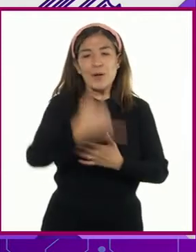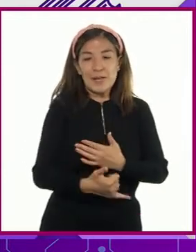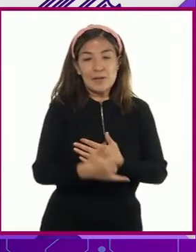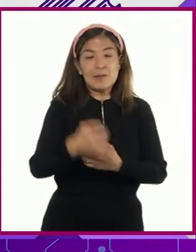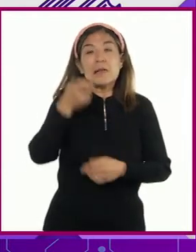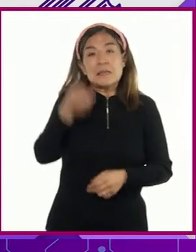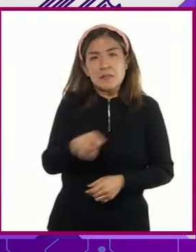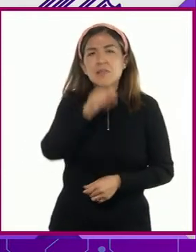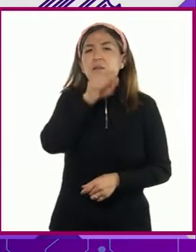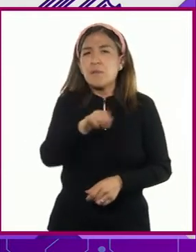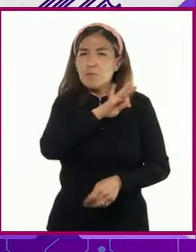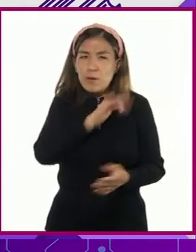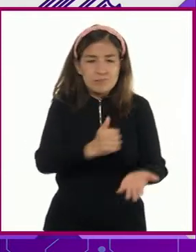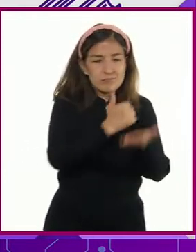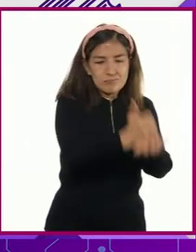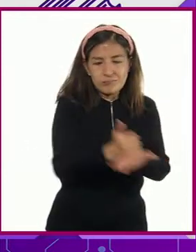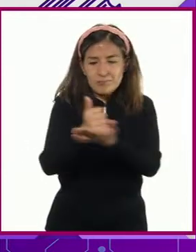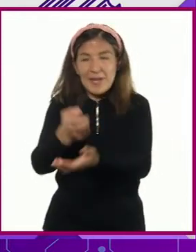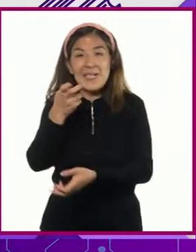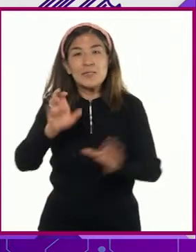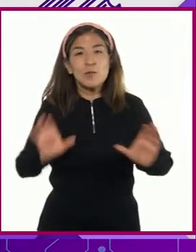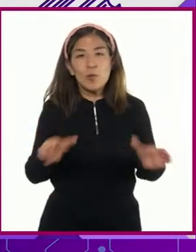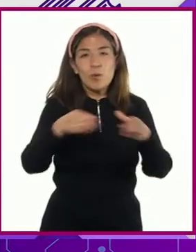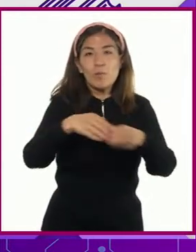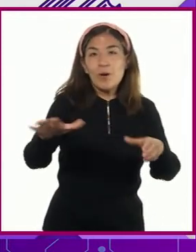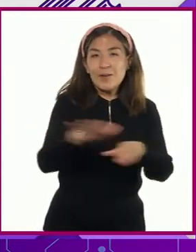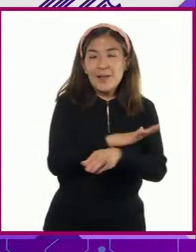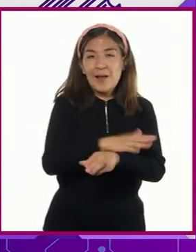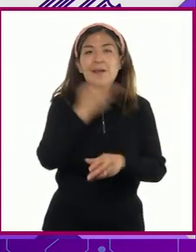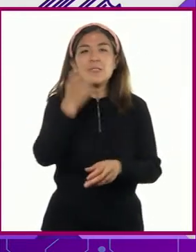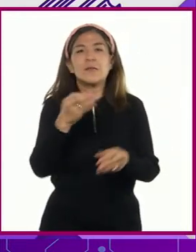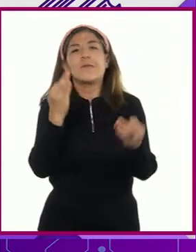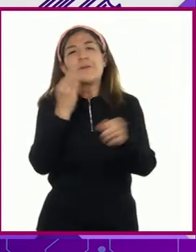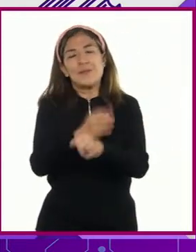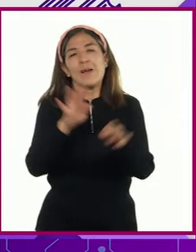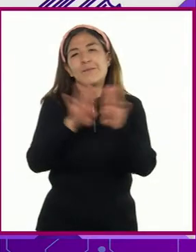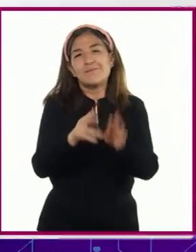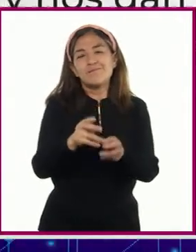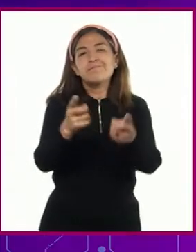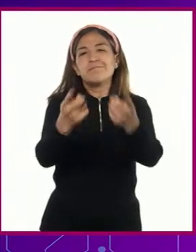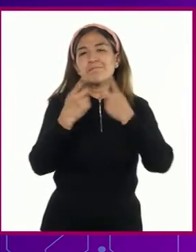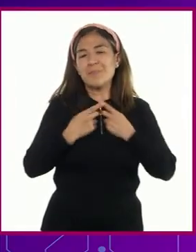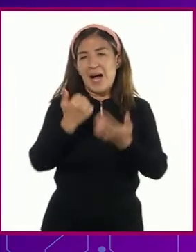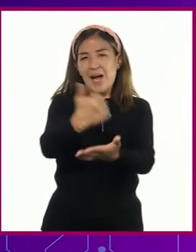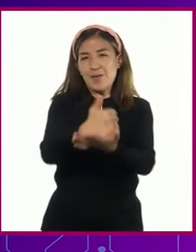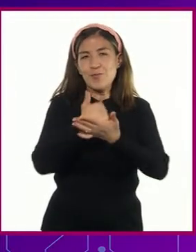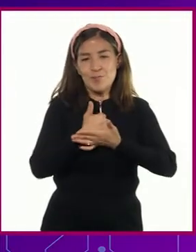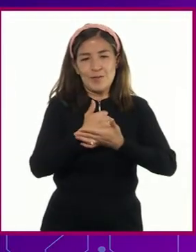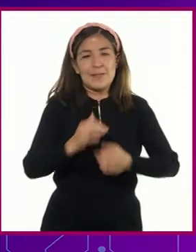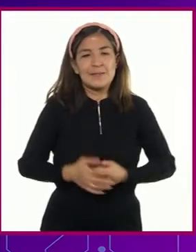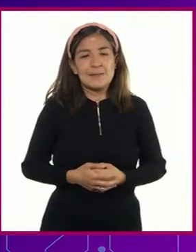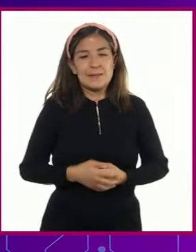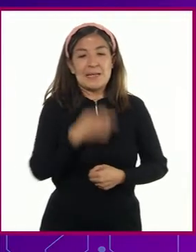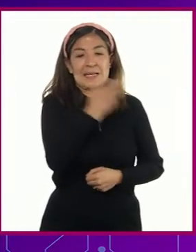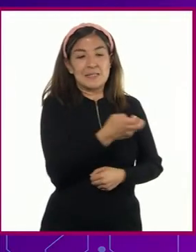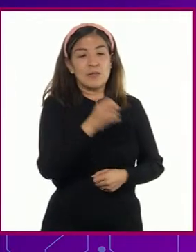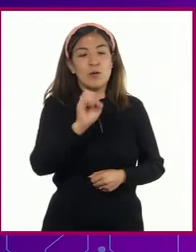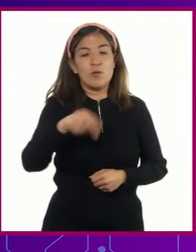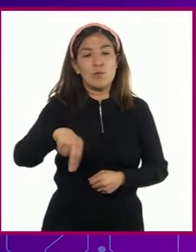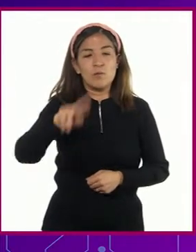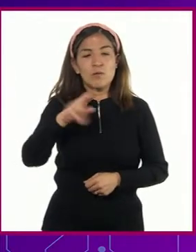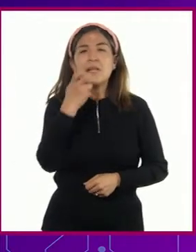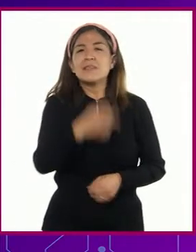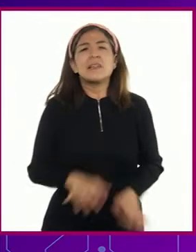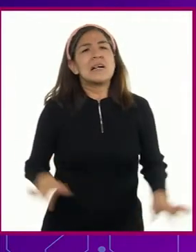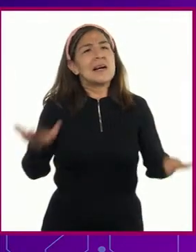aportar a las comunidades que hoy nos reciben y nos dan la mano. Tomado de ONU, el verdadero cambio